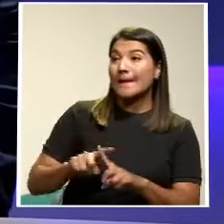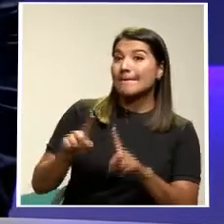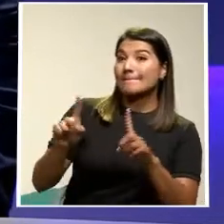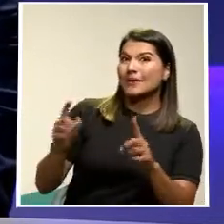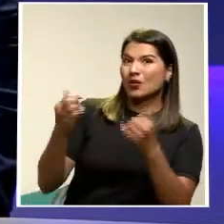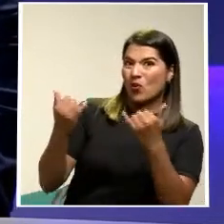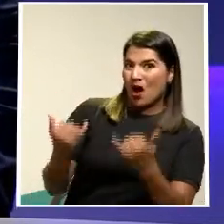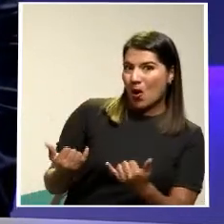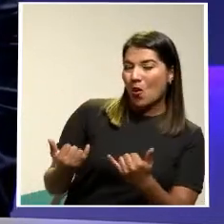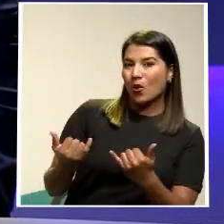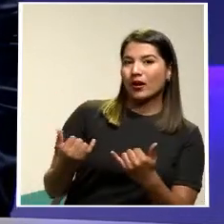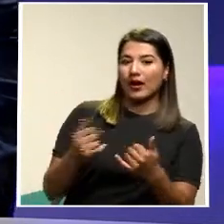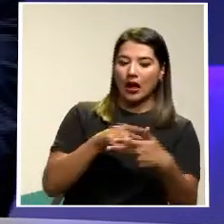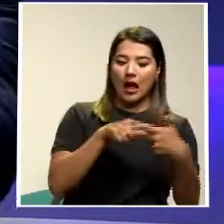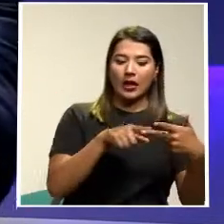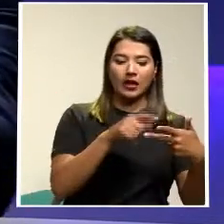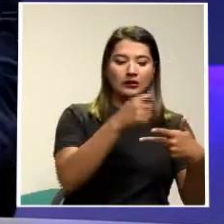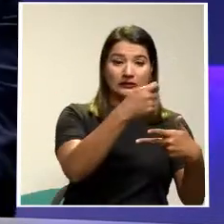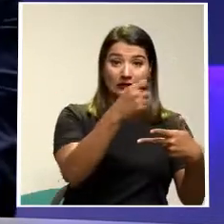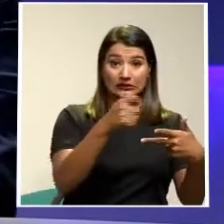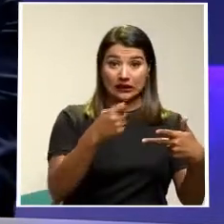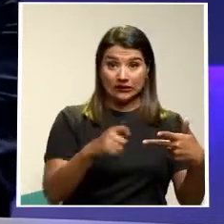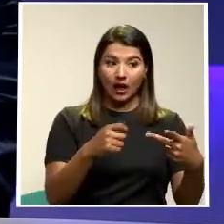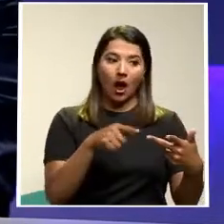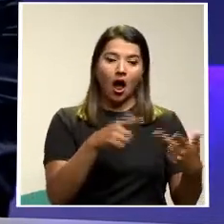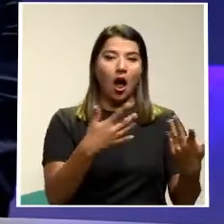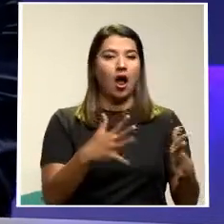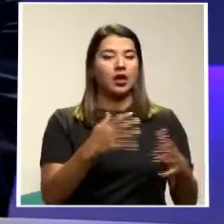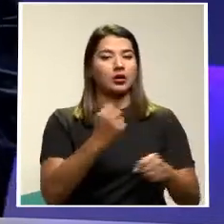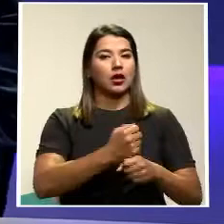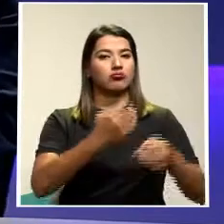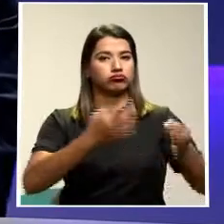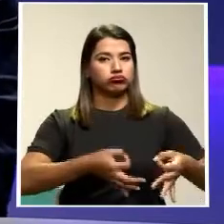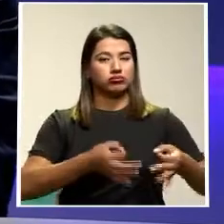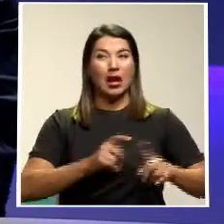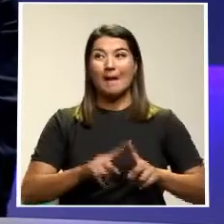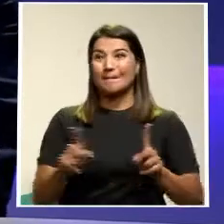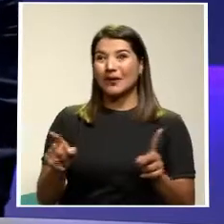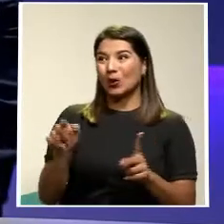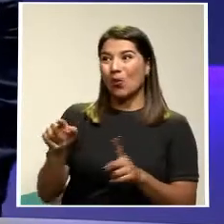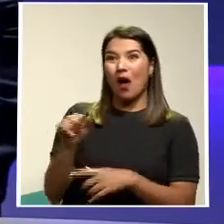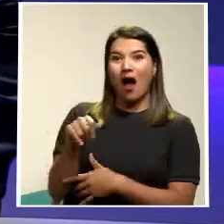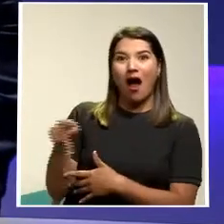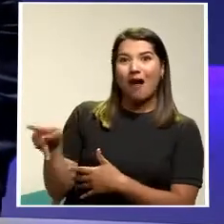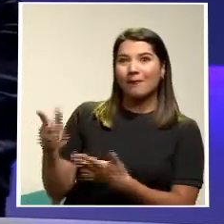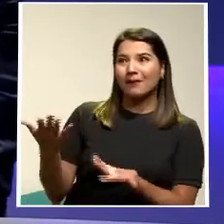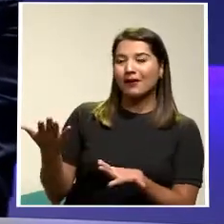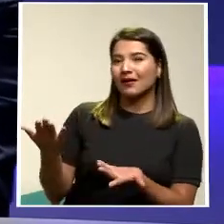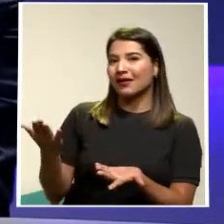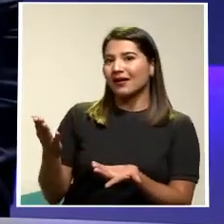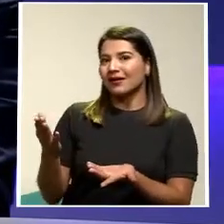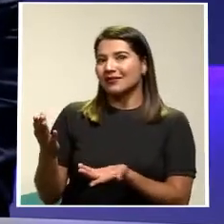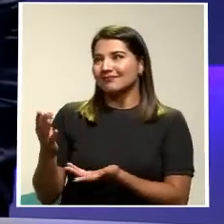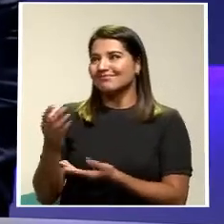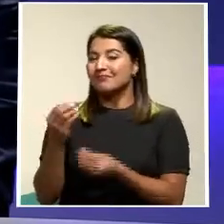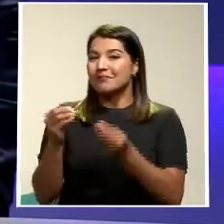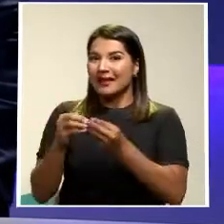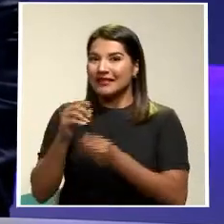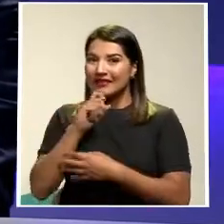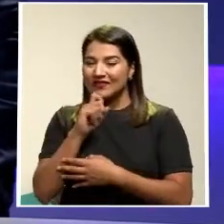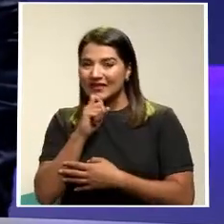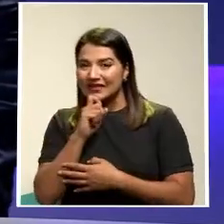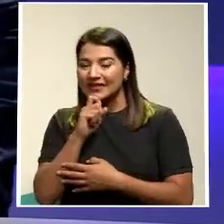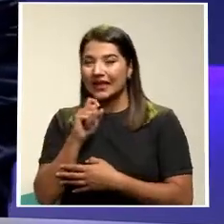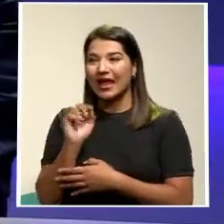plataforma ¿Verdad? Que no tiene figura humana Que no es una persona jurídica Inclusive inscrita en el país Es donde entramos a las